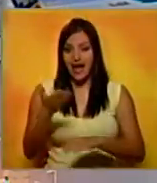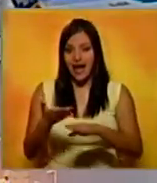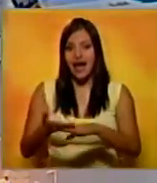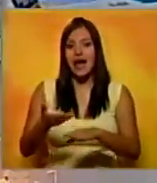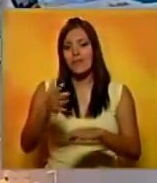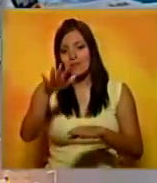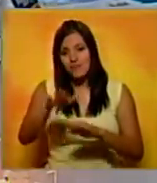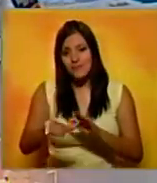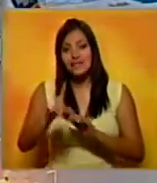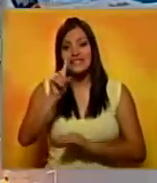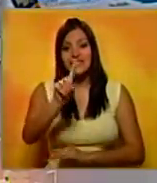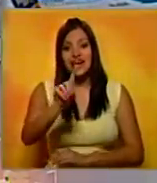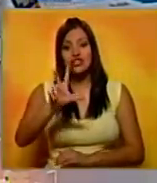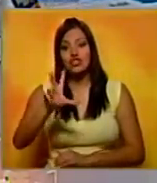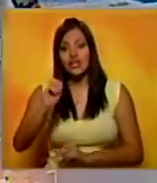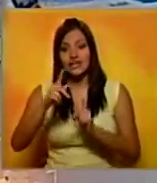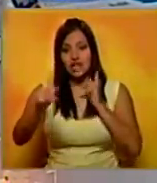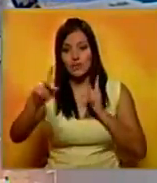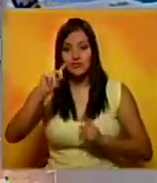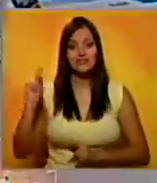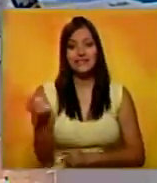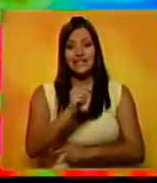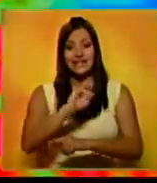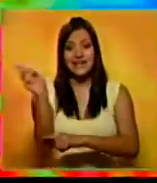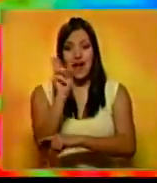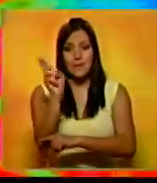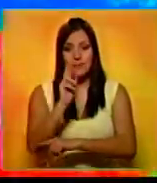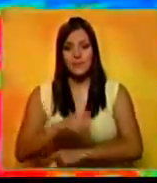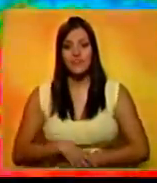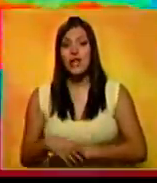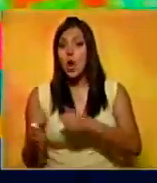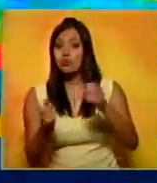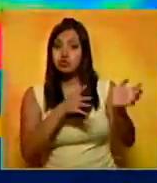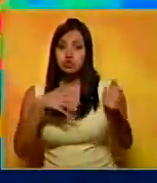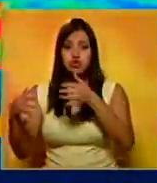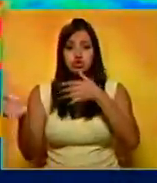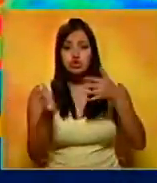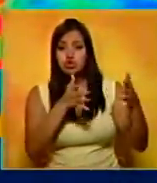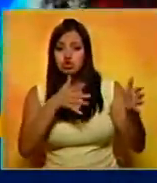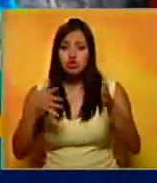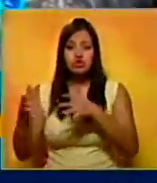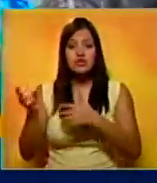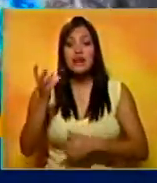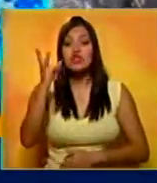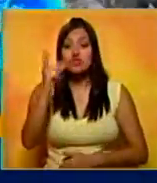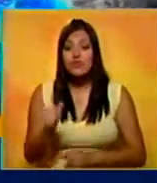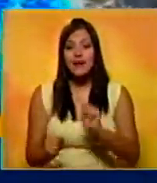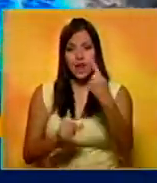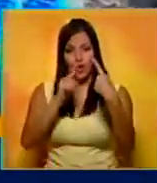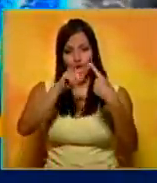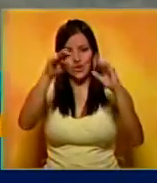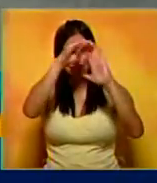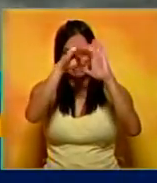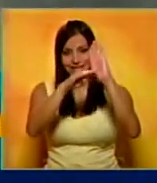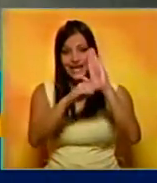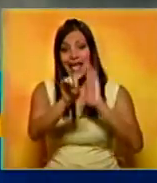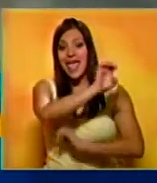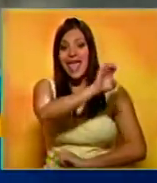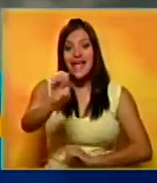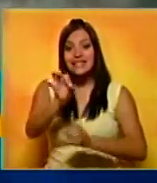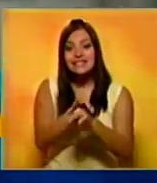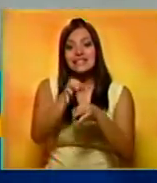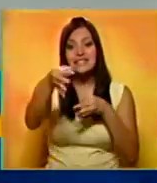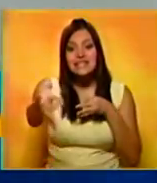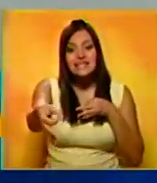sostenidos a 130 kilómetros por hora. Sandy avanza como un ciclón de categoría 1 y se encuentra al este de la isla